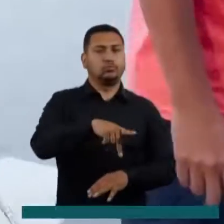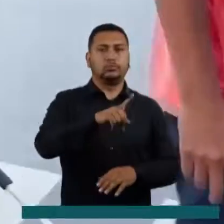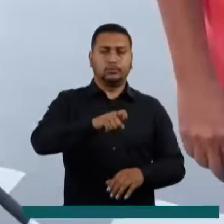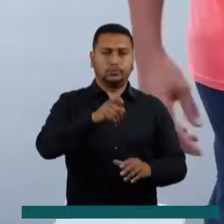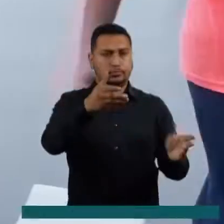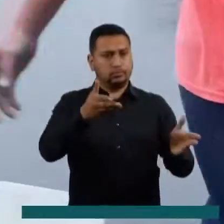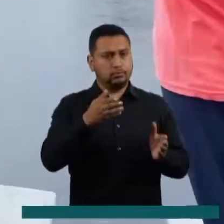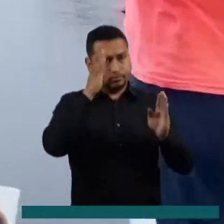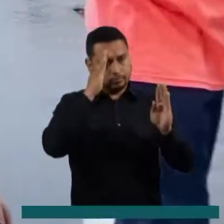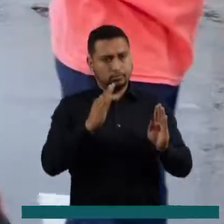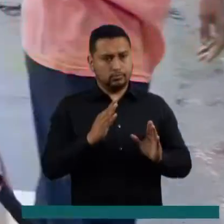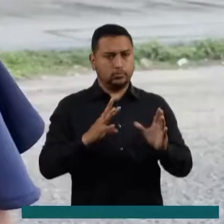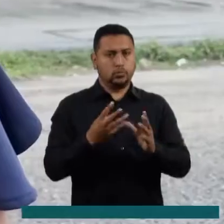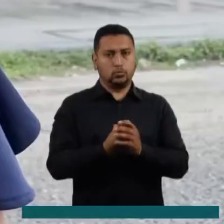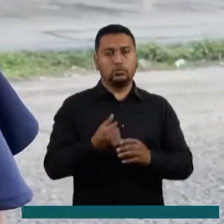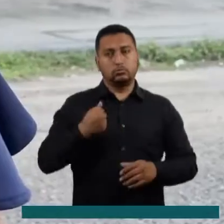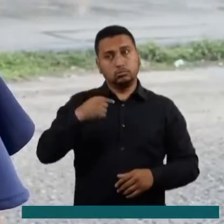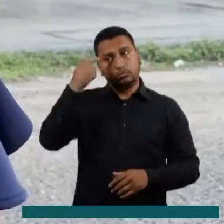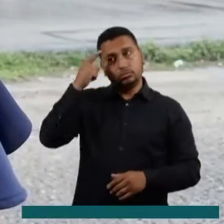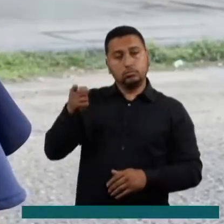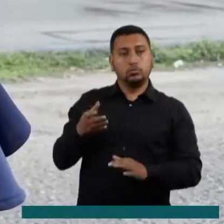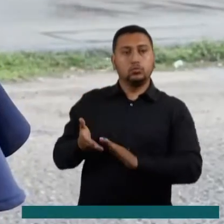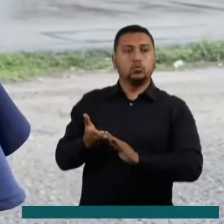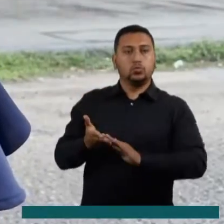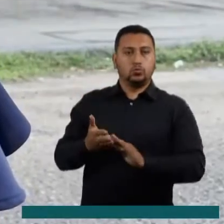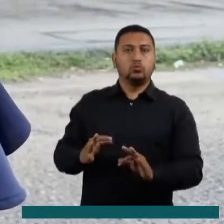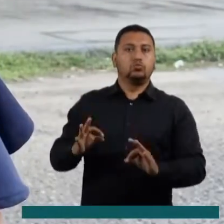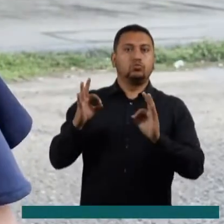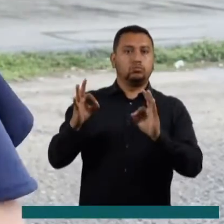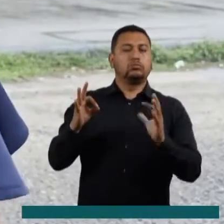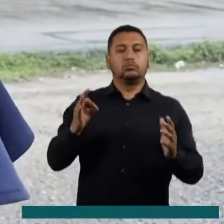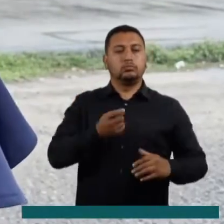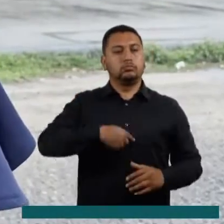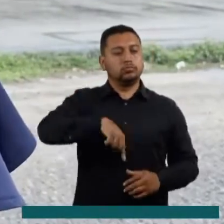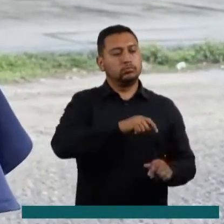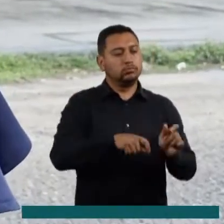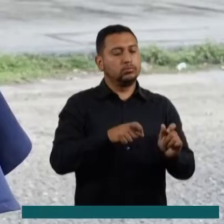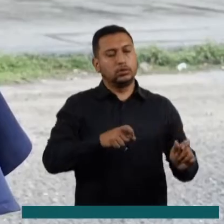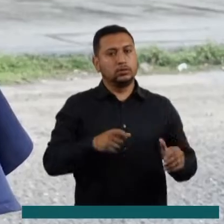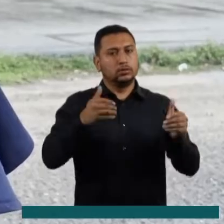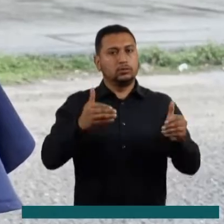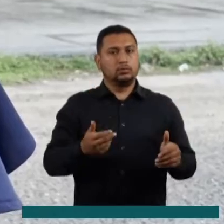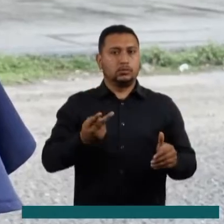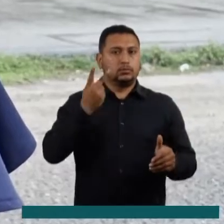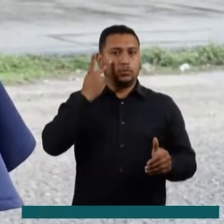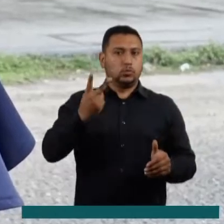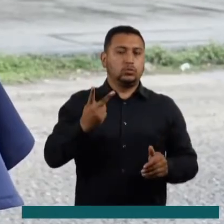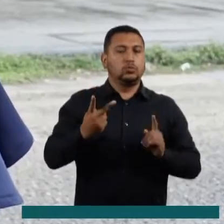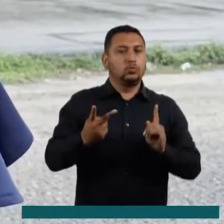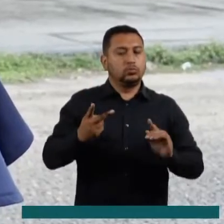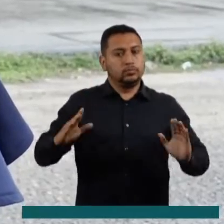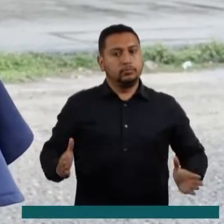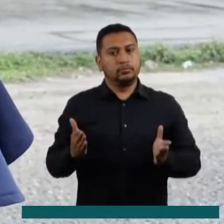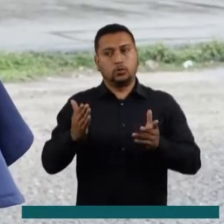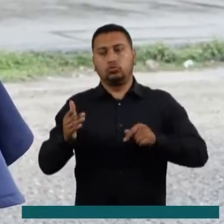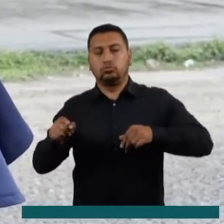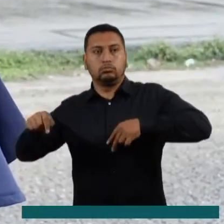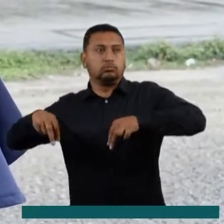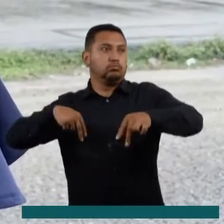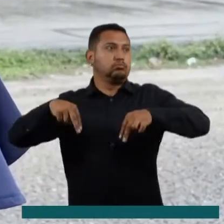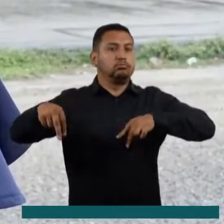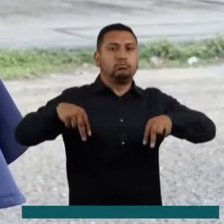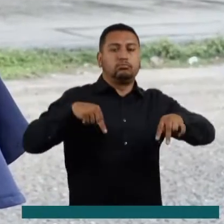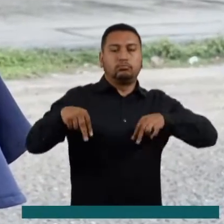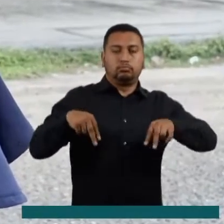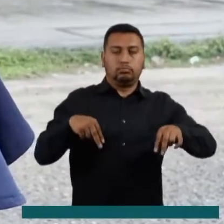inclusiva es muy importante. Me parece que es una muy buena alternativa para nuestros chicos con discapacidad visual, ya que mejora la